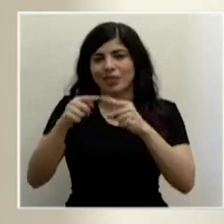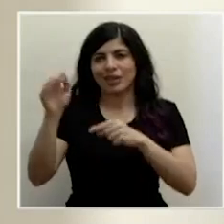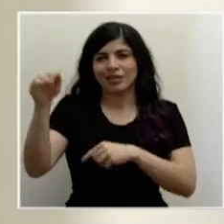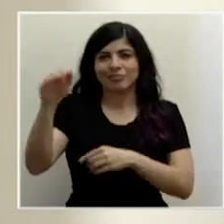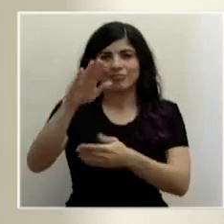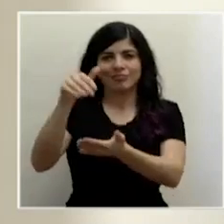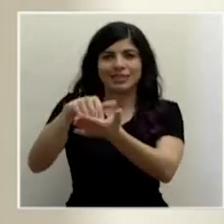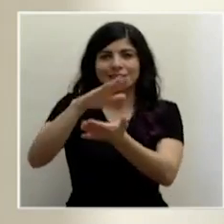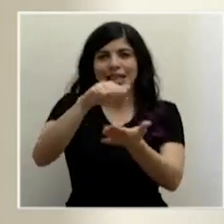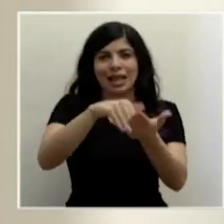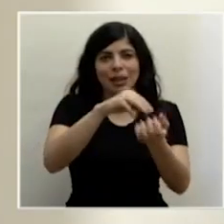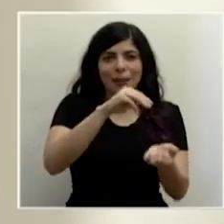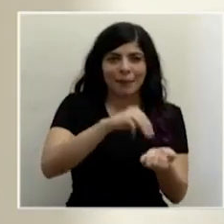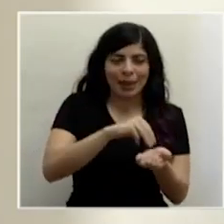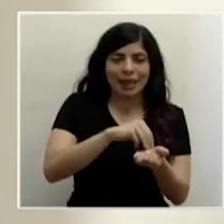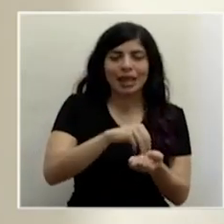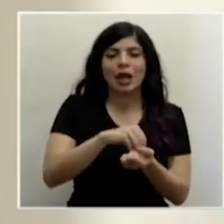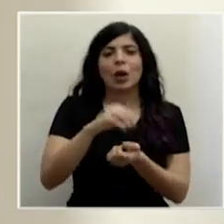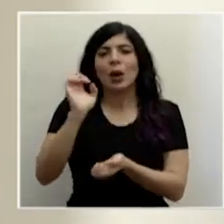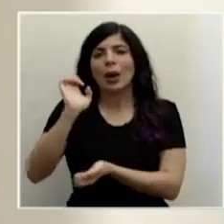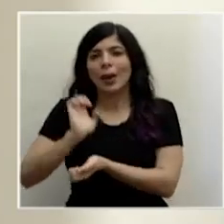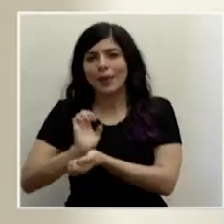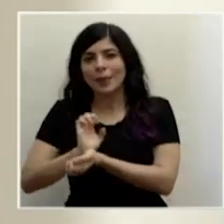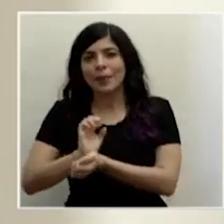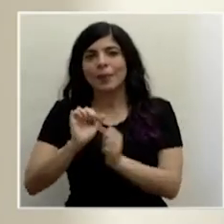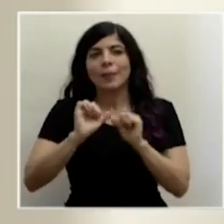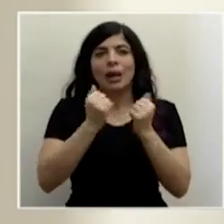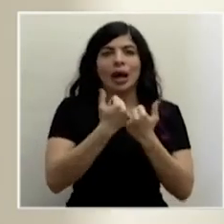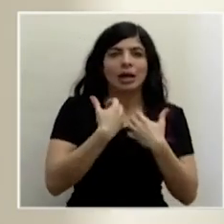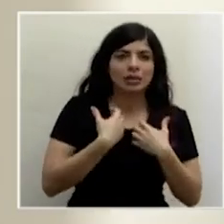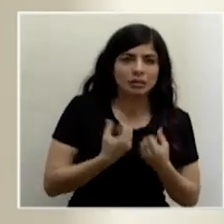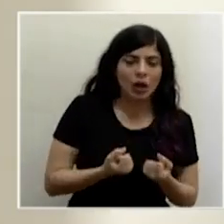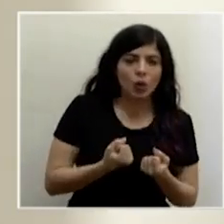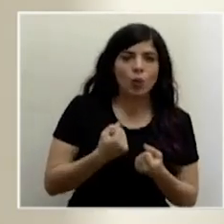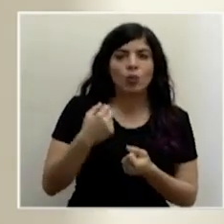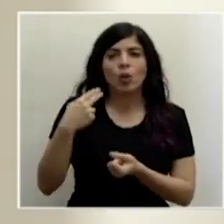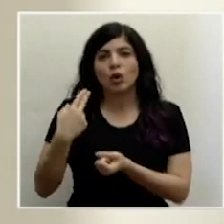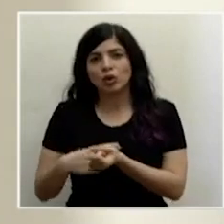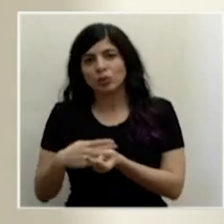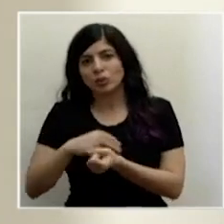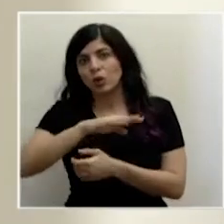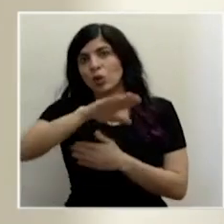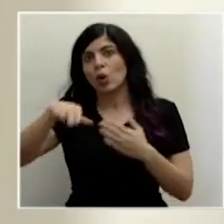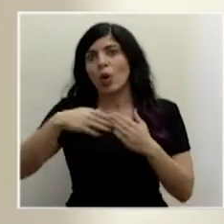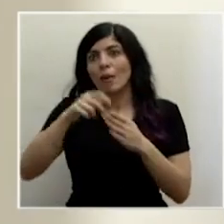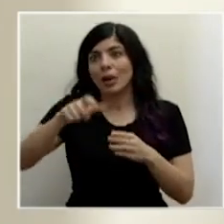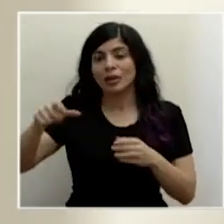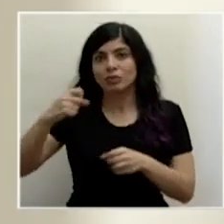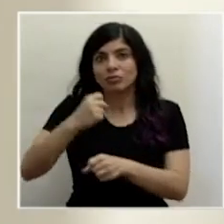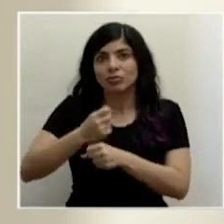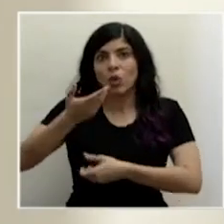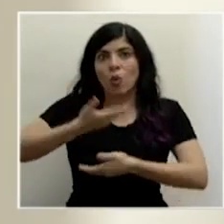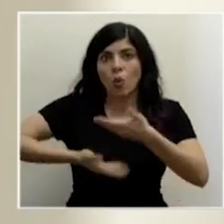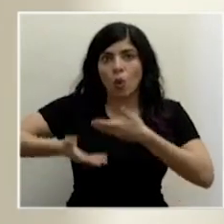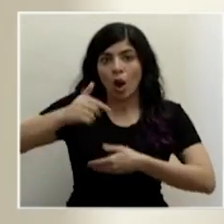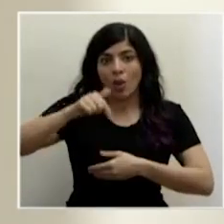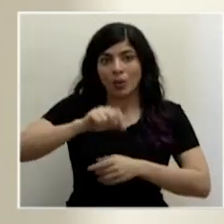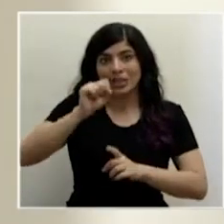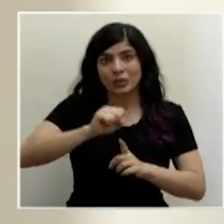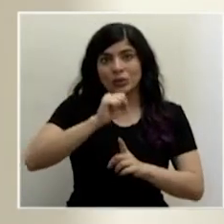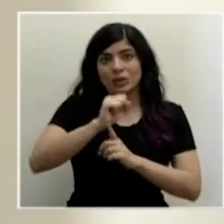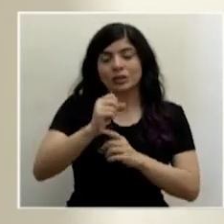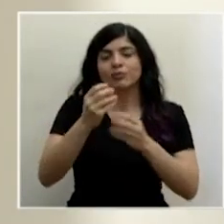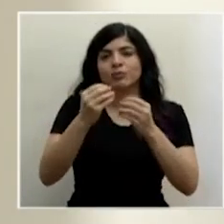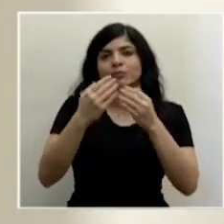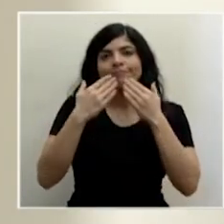médicos, en los EBAIs, en las áreas de salud y en los hospitales que nos están colaborando increíblemente con esta situación. Muchísimas gracias,